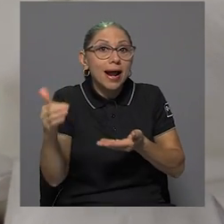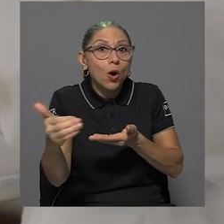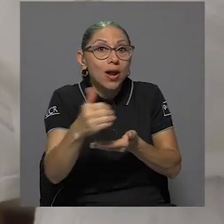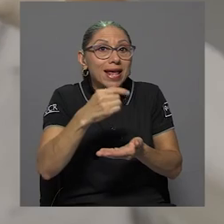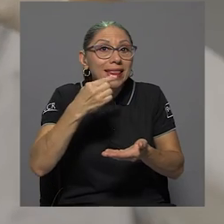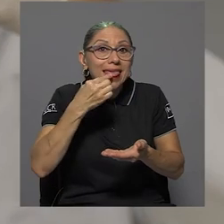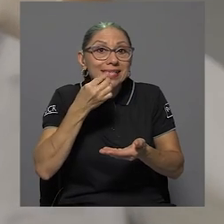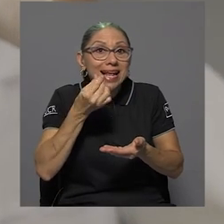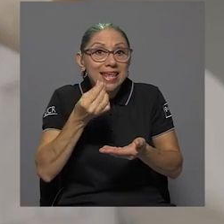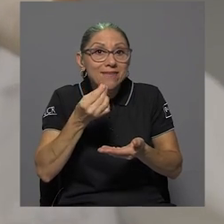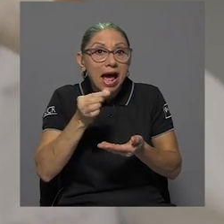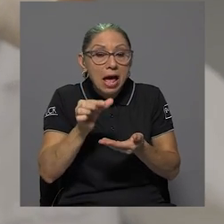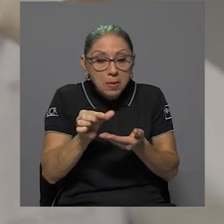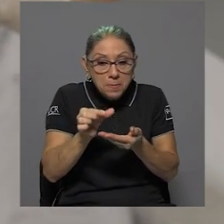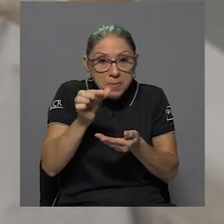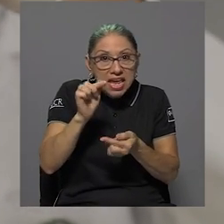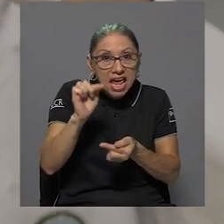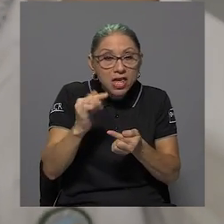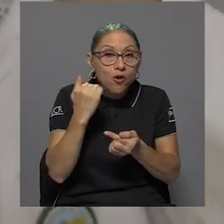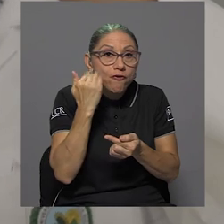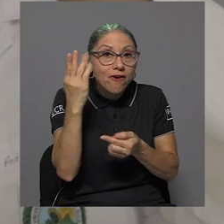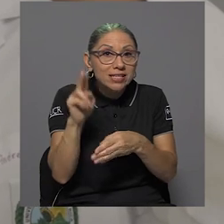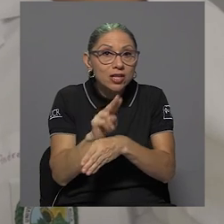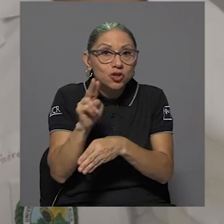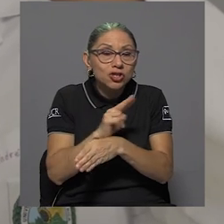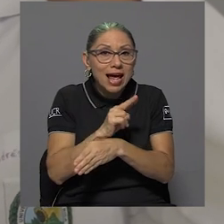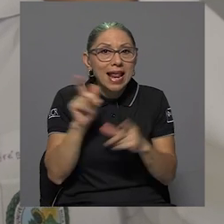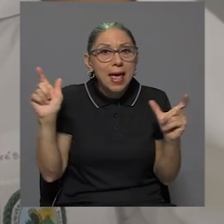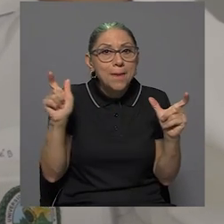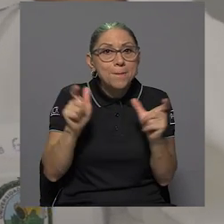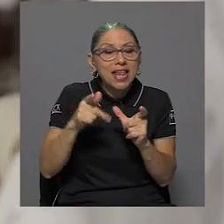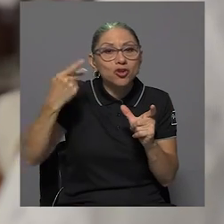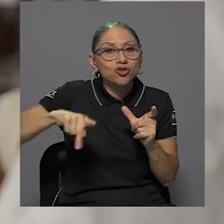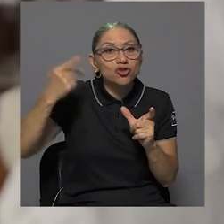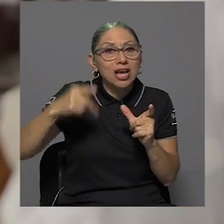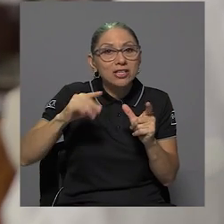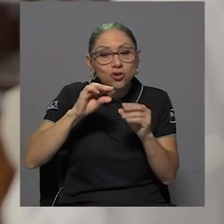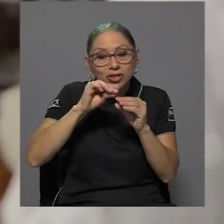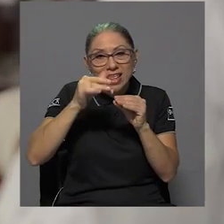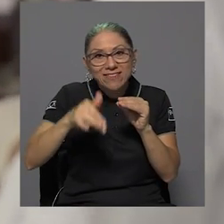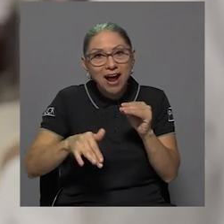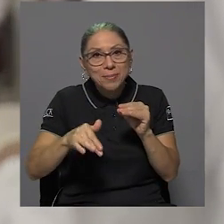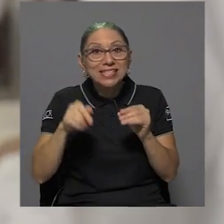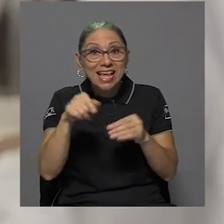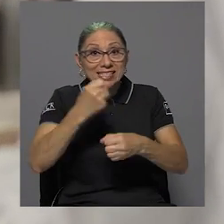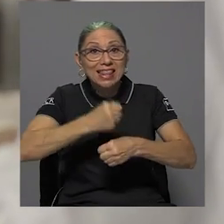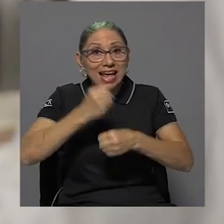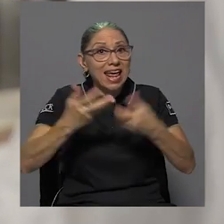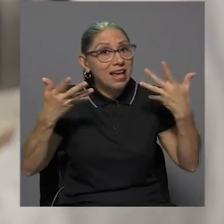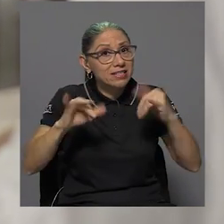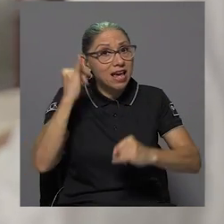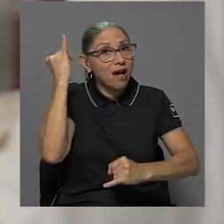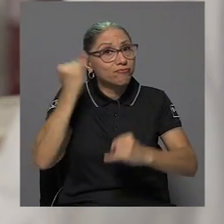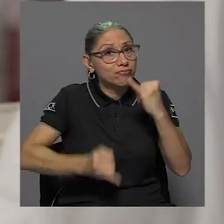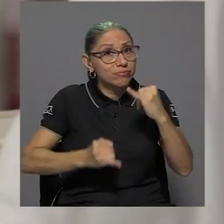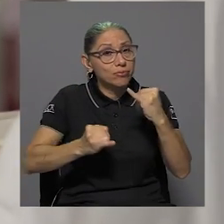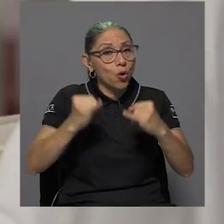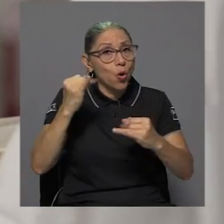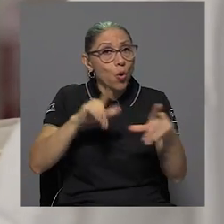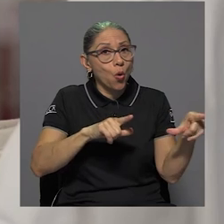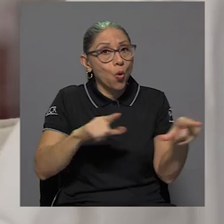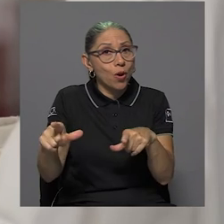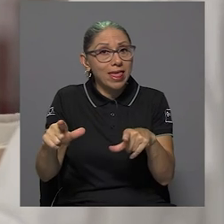pequeño, fácil de manipular y con menos riesgos de derrames. Esa tarea ya está concluida y